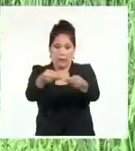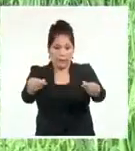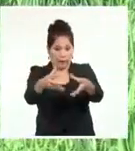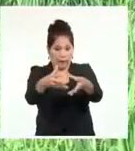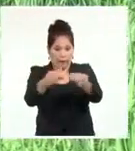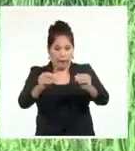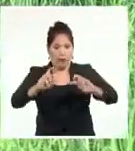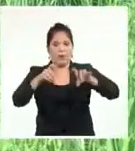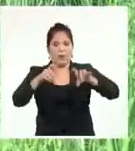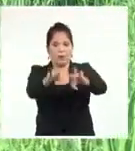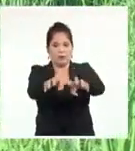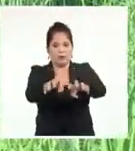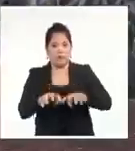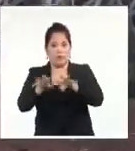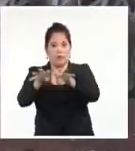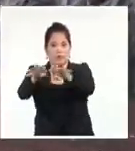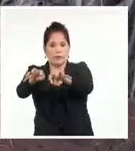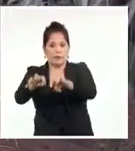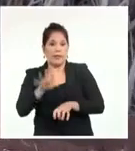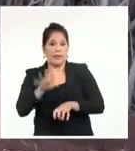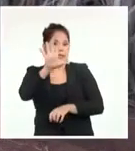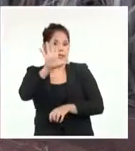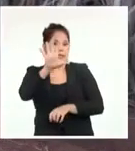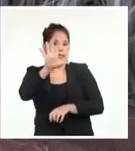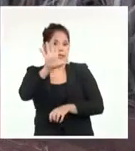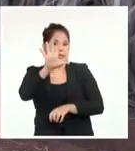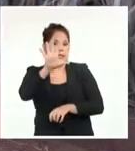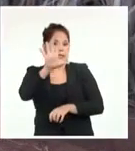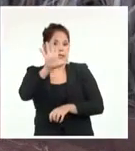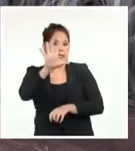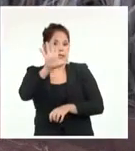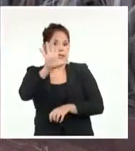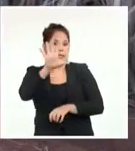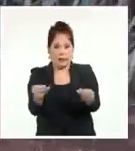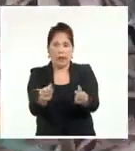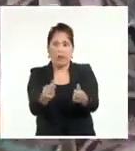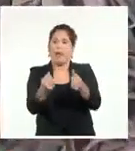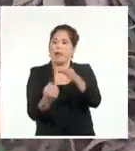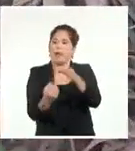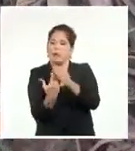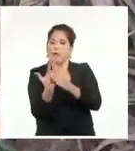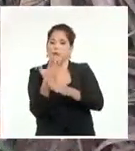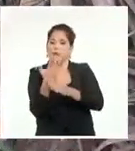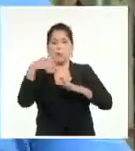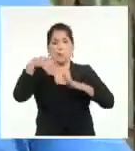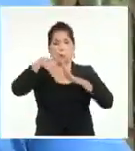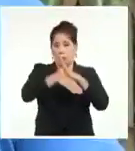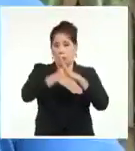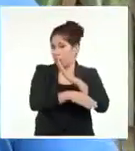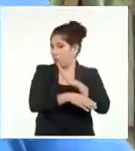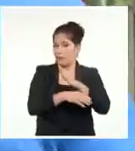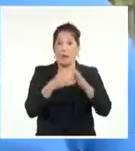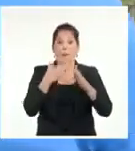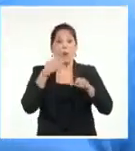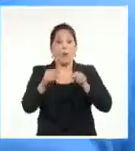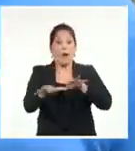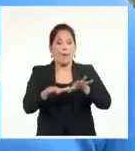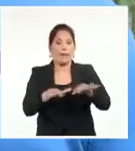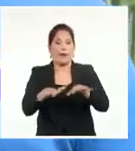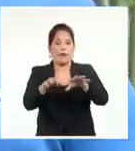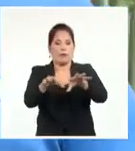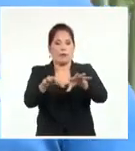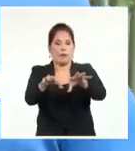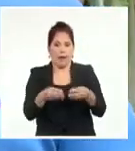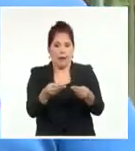renovarse entre los 5 y 7 años, ya que luego decrecen los rendimientos. Buena preparación del suelo, eso